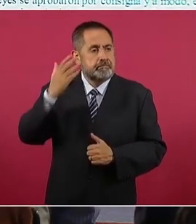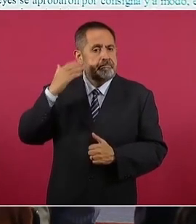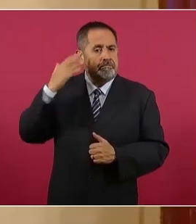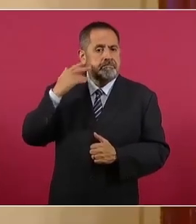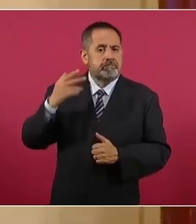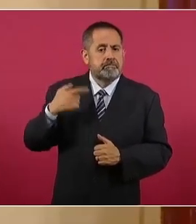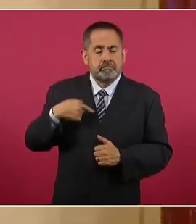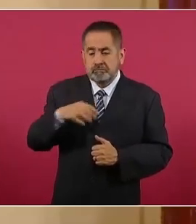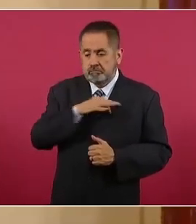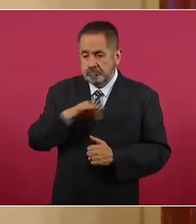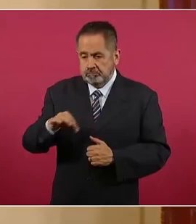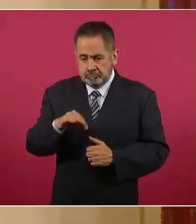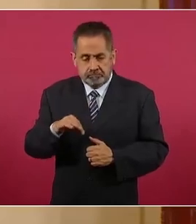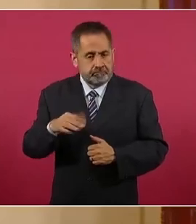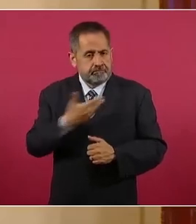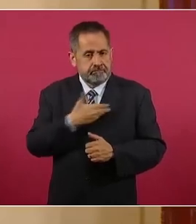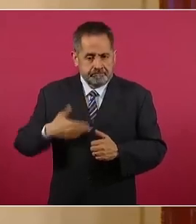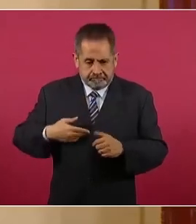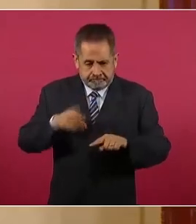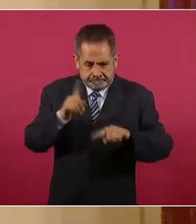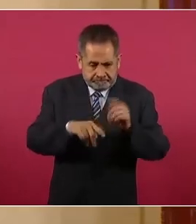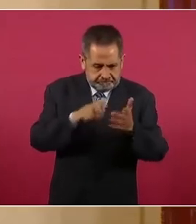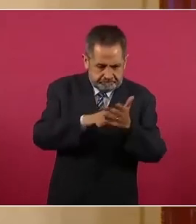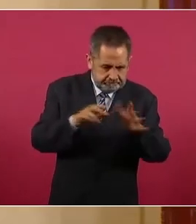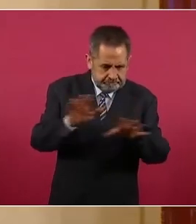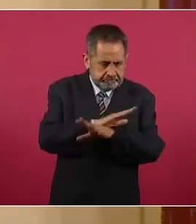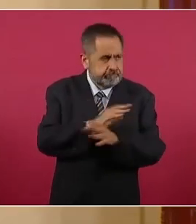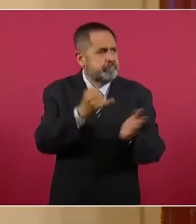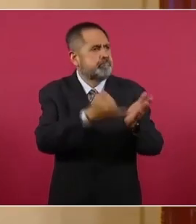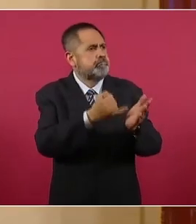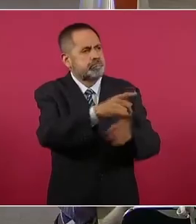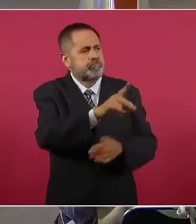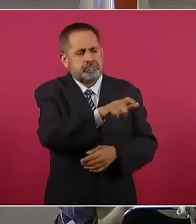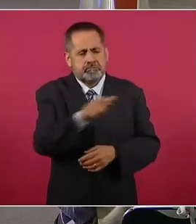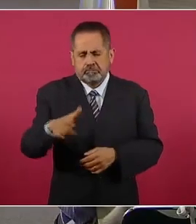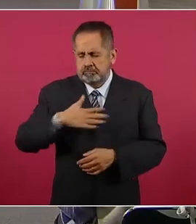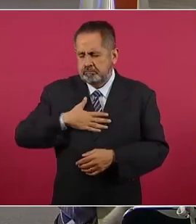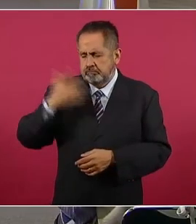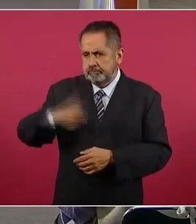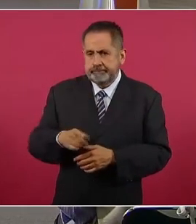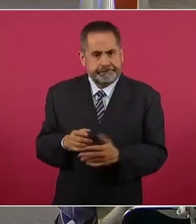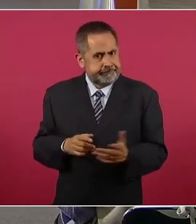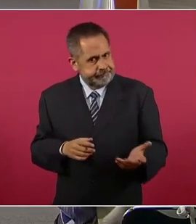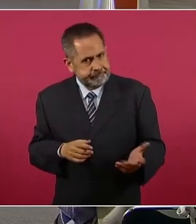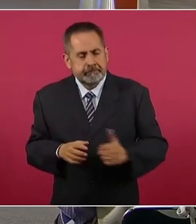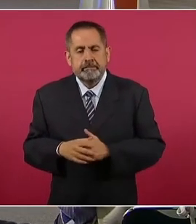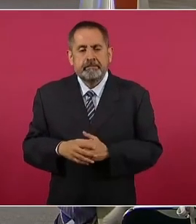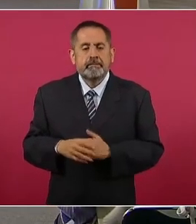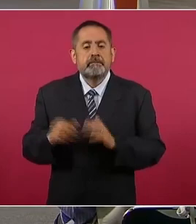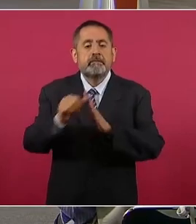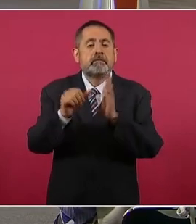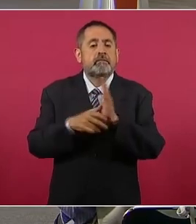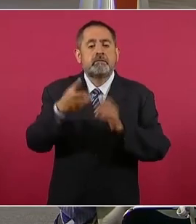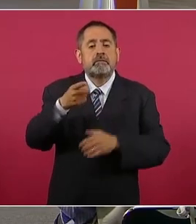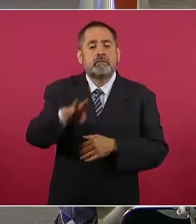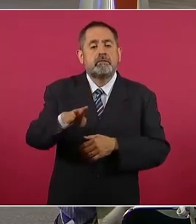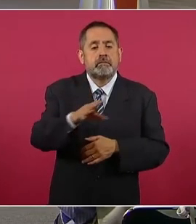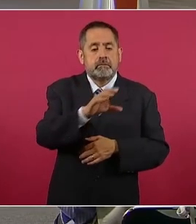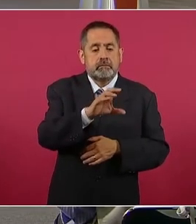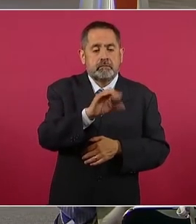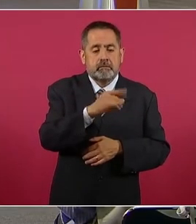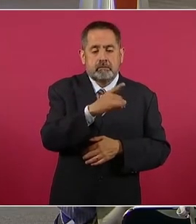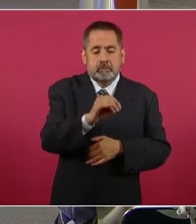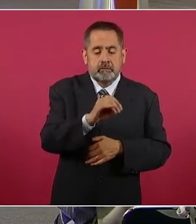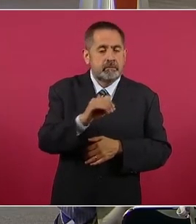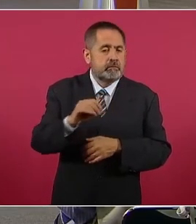quitar impuestos. El artículo 39 del Código Fiscal de la Federación, Cámara de